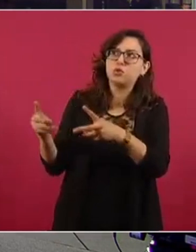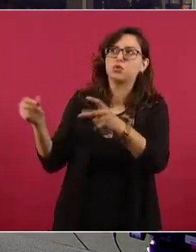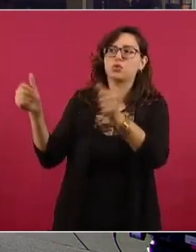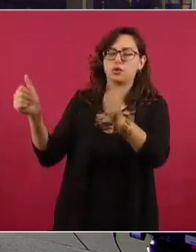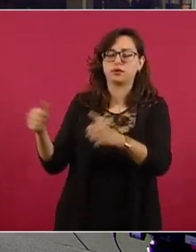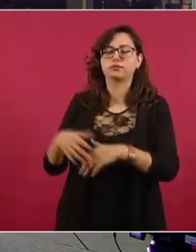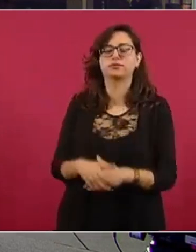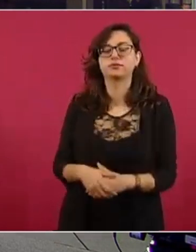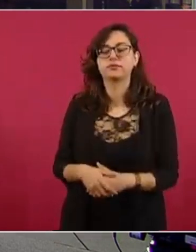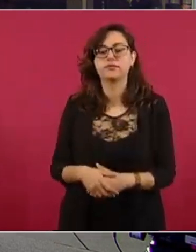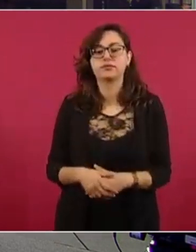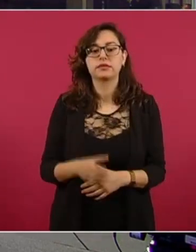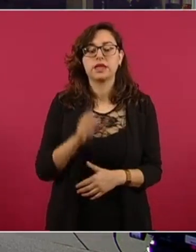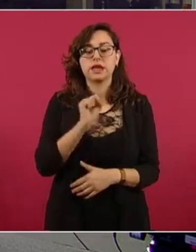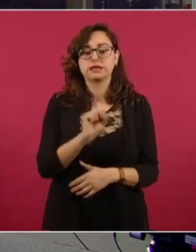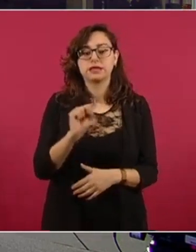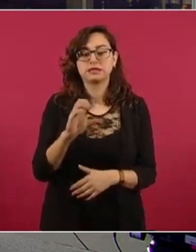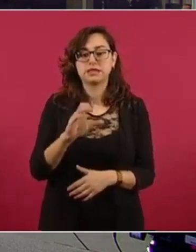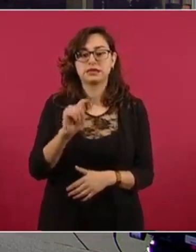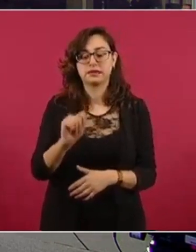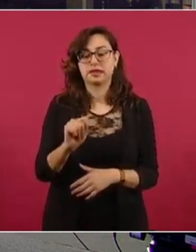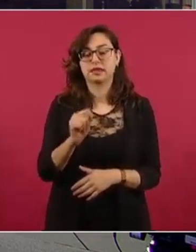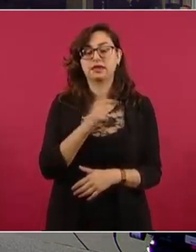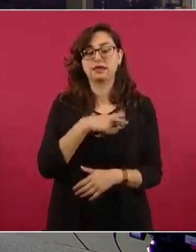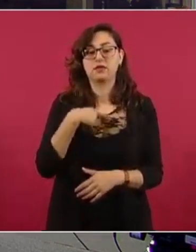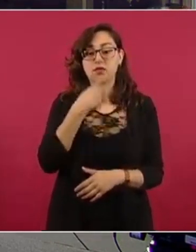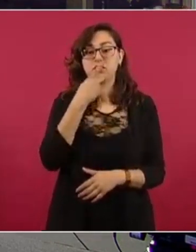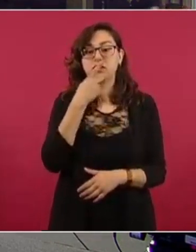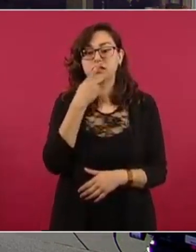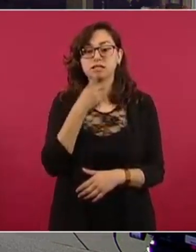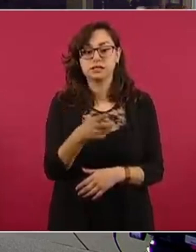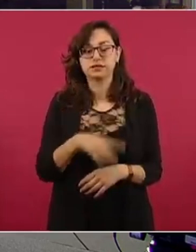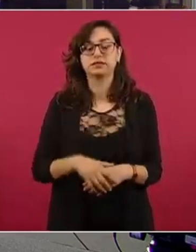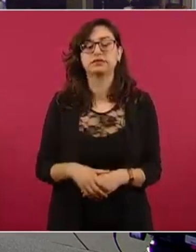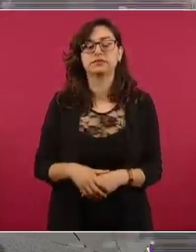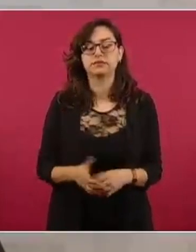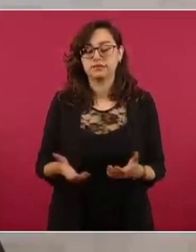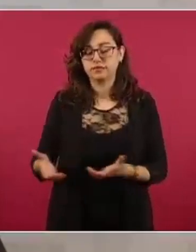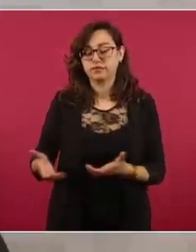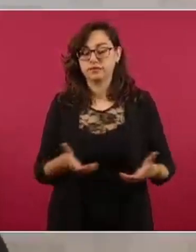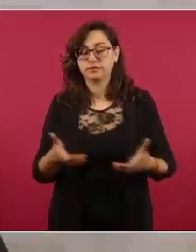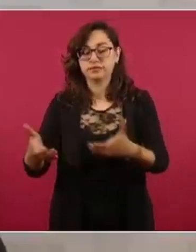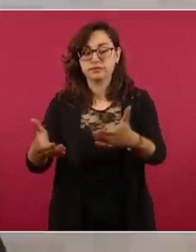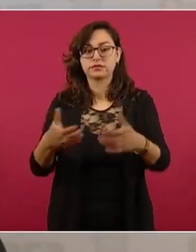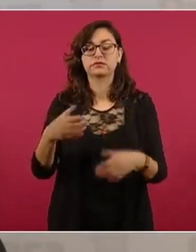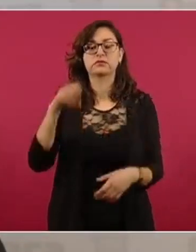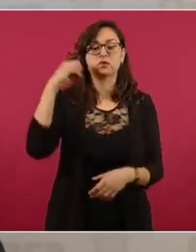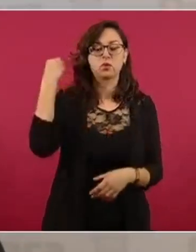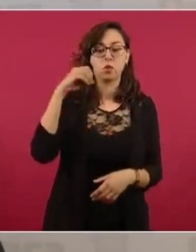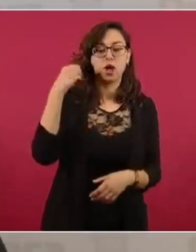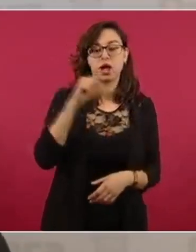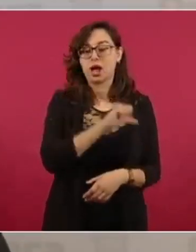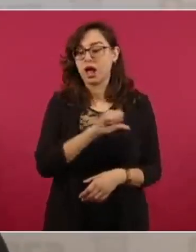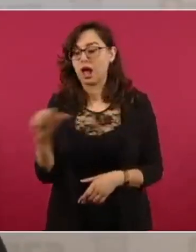tema de la SCT, informar que en la carretera Oaxaca que conecta a